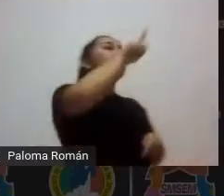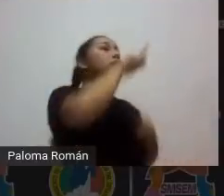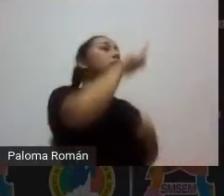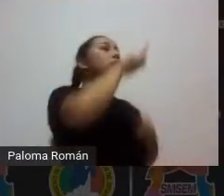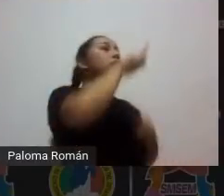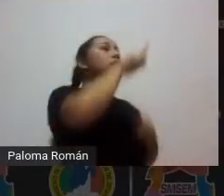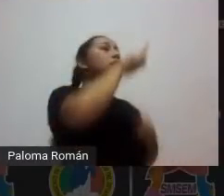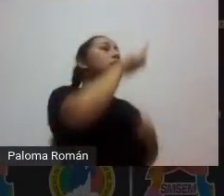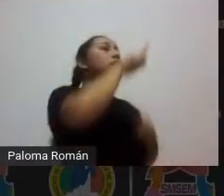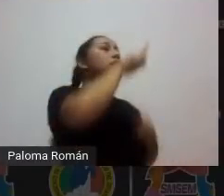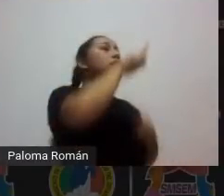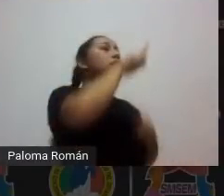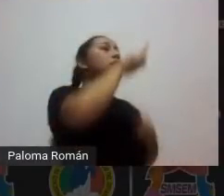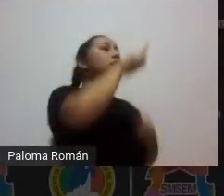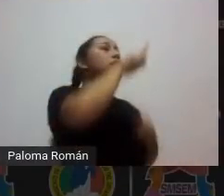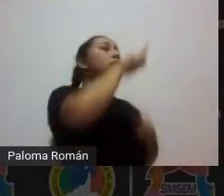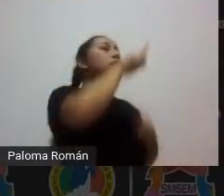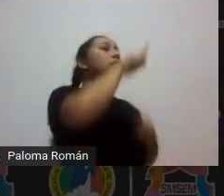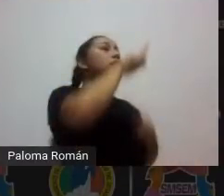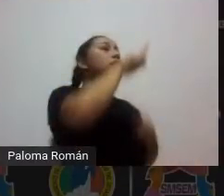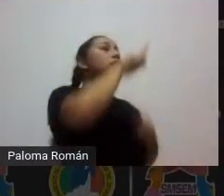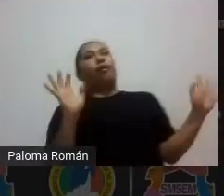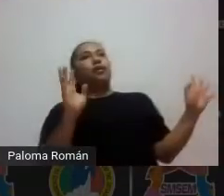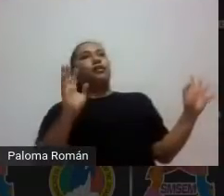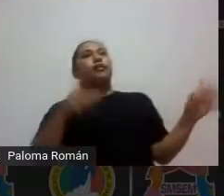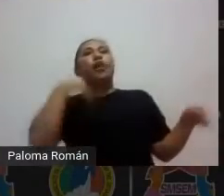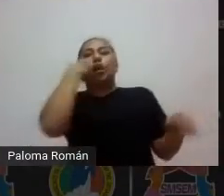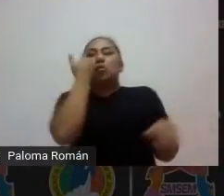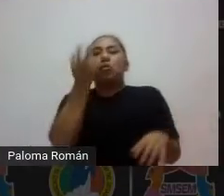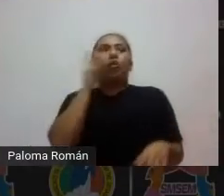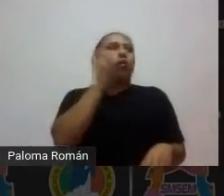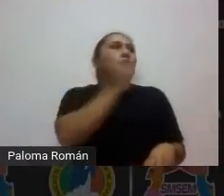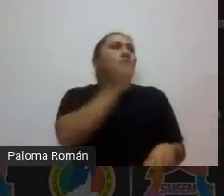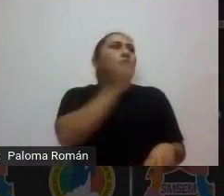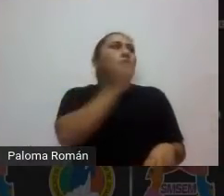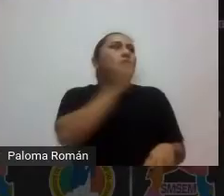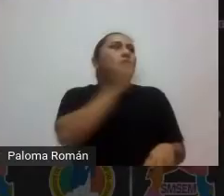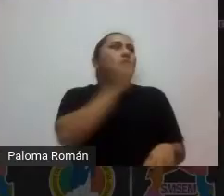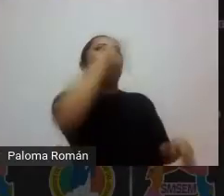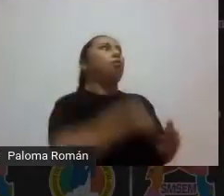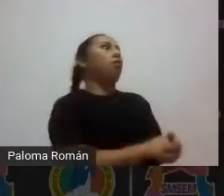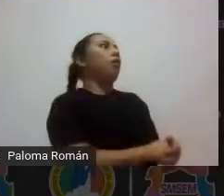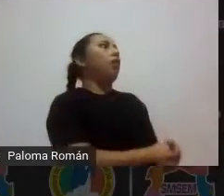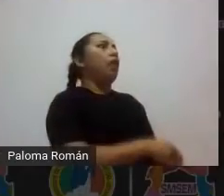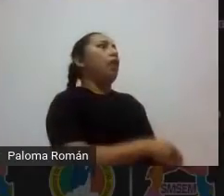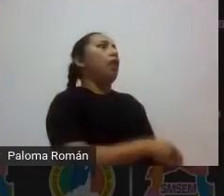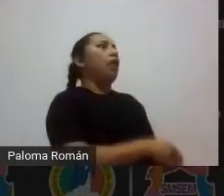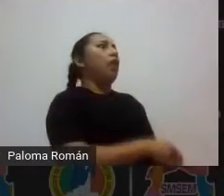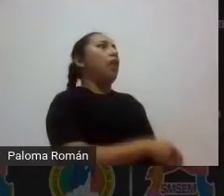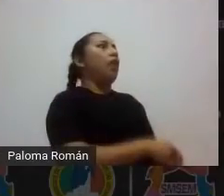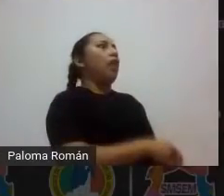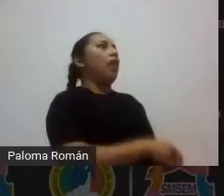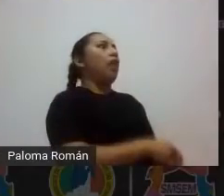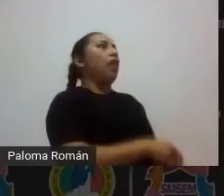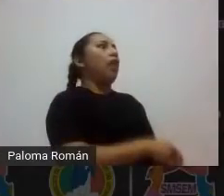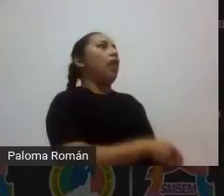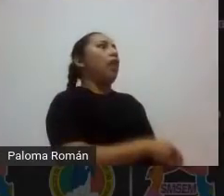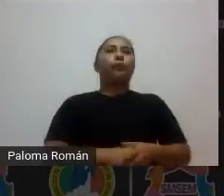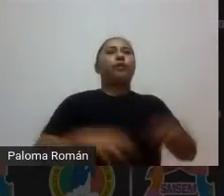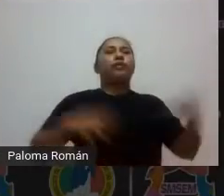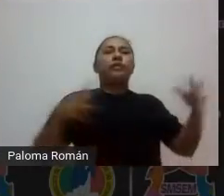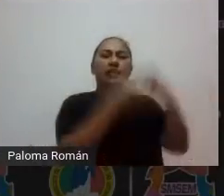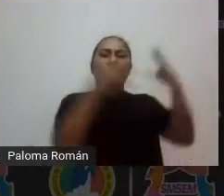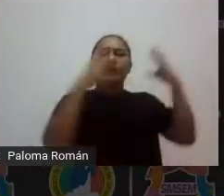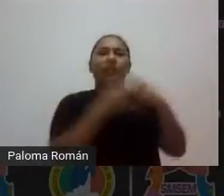las imágenes que busqué a no yo quiero ver quiénes científicos van avanzados la vacuna ya va bien avanzada en tal país se pelean